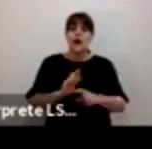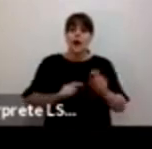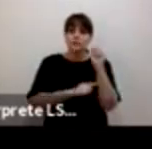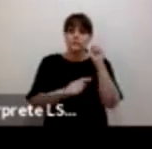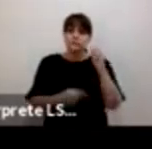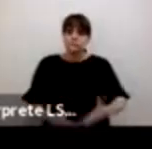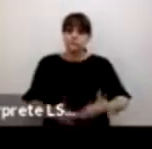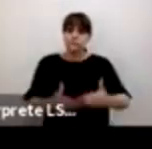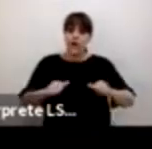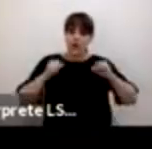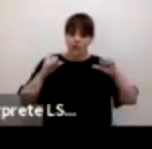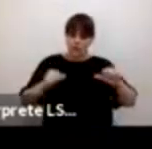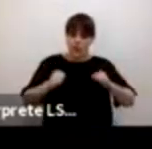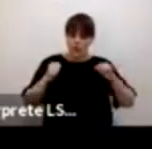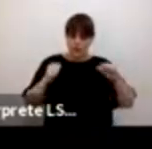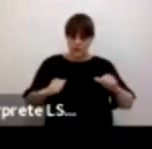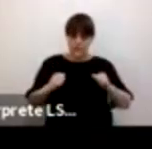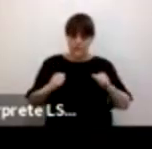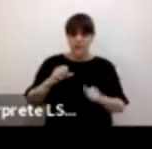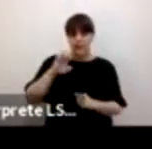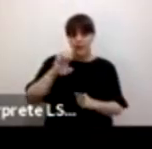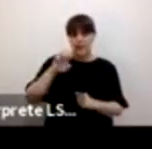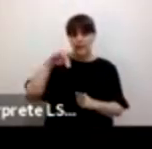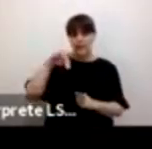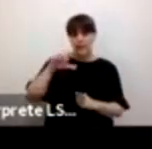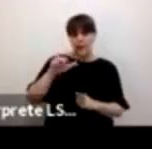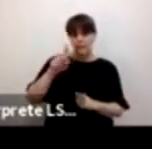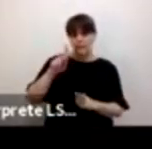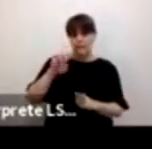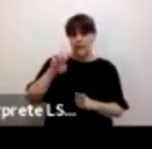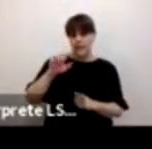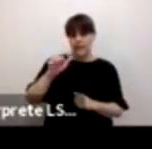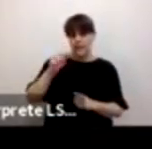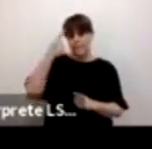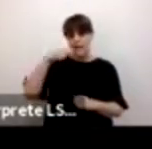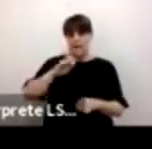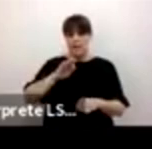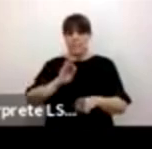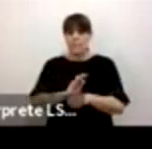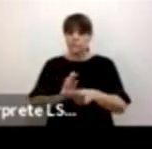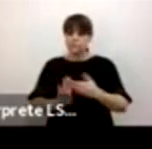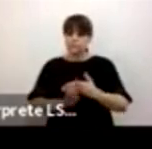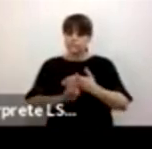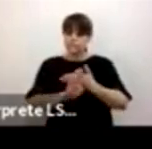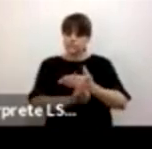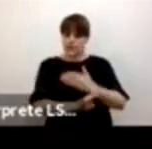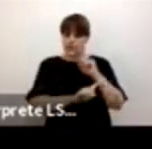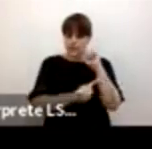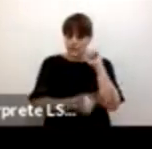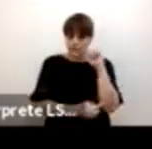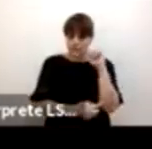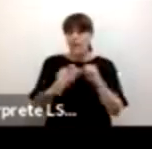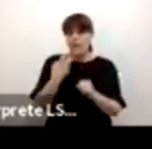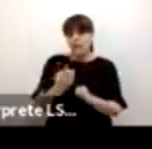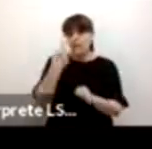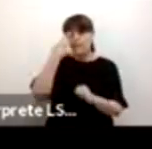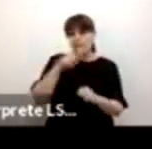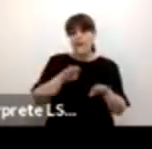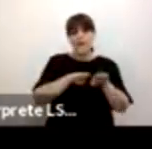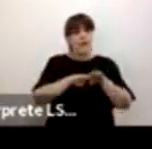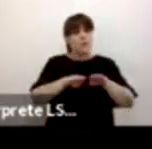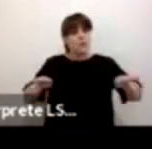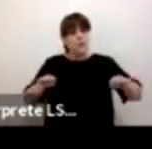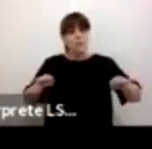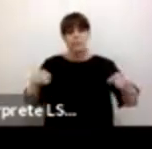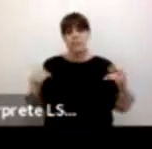ENAPEA y esta es una en potencia es una gran ruta para la igualdad en la